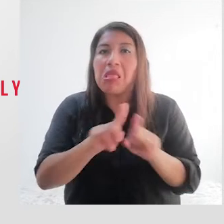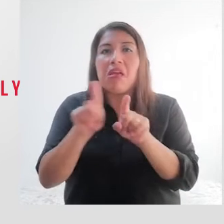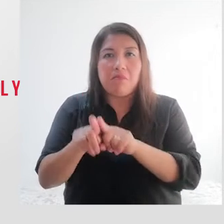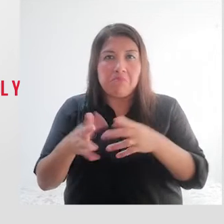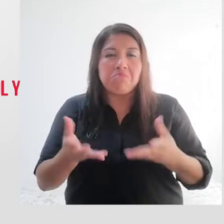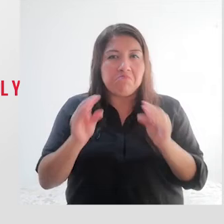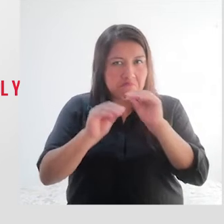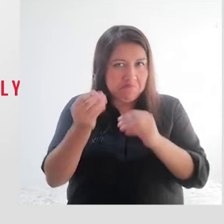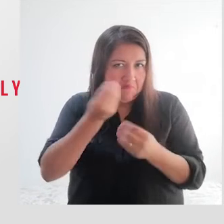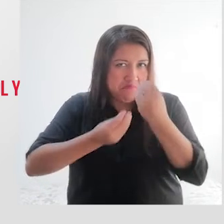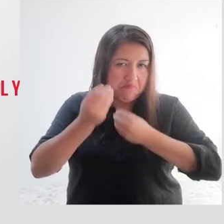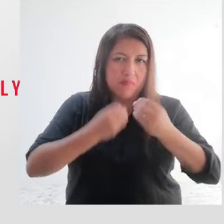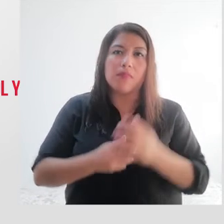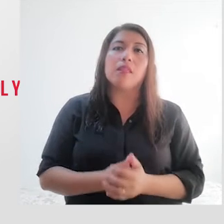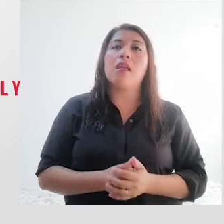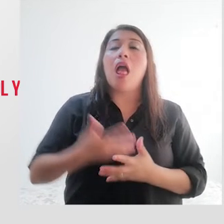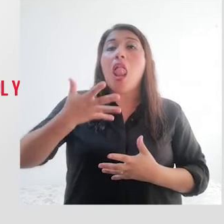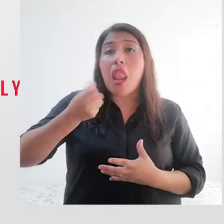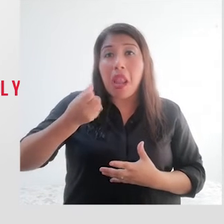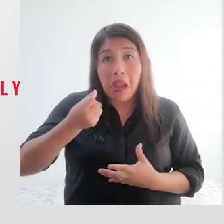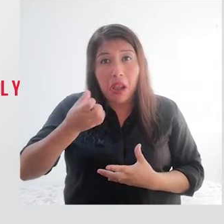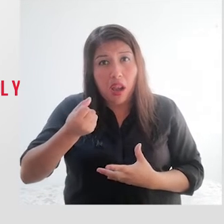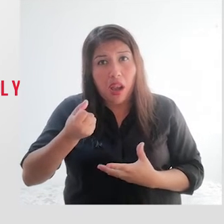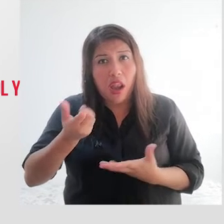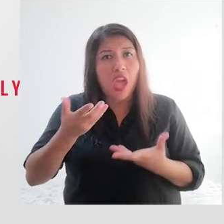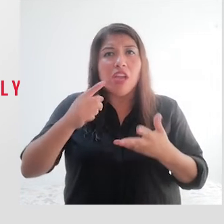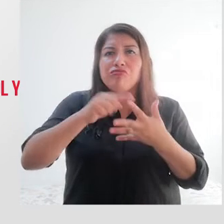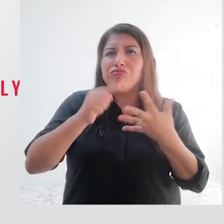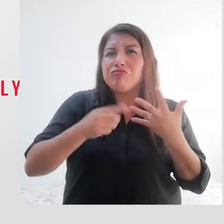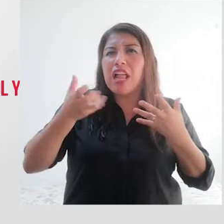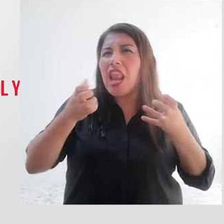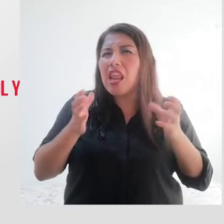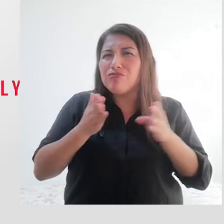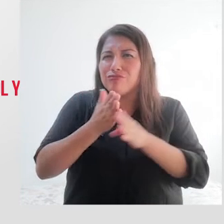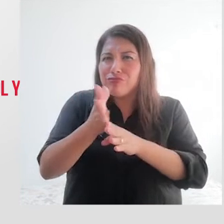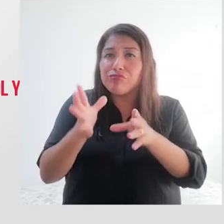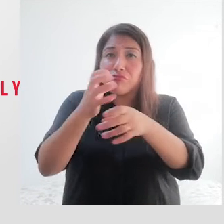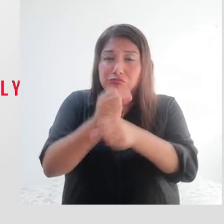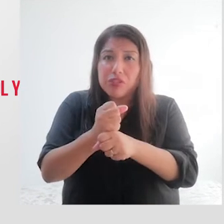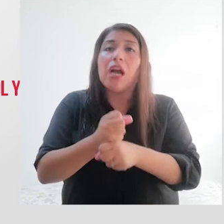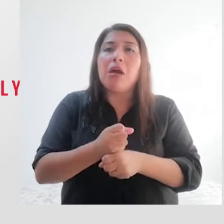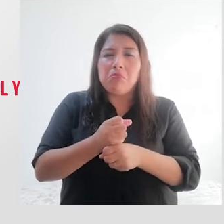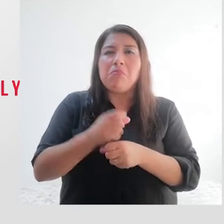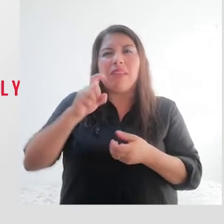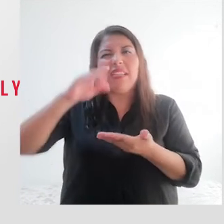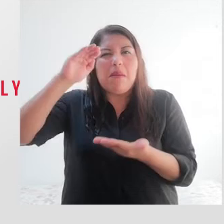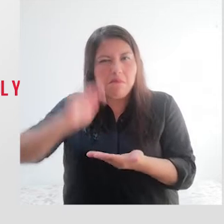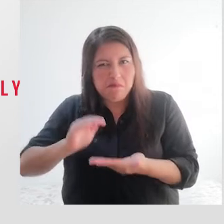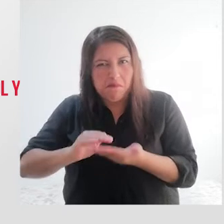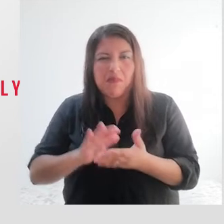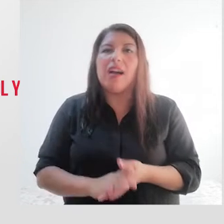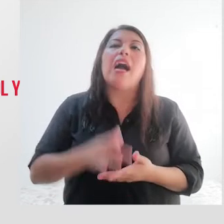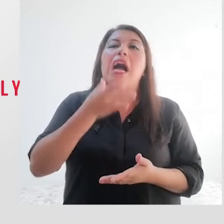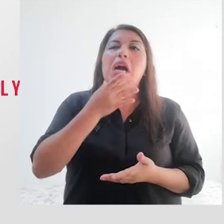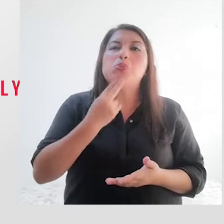Podemos incluir los lácteos, pero que estos sean bajos en grasa y evitar aquellos que tienen azúcares añadidos.